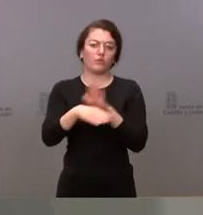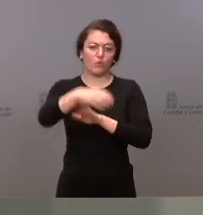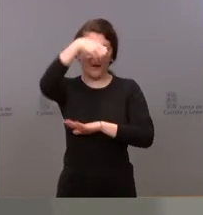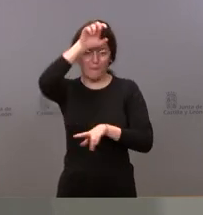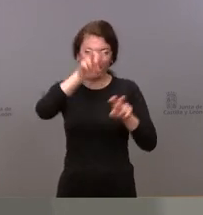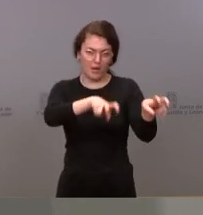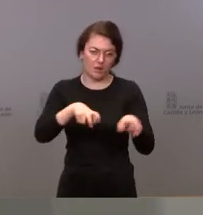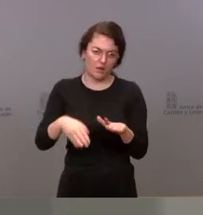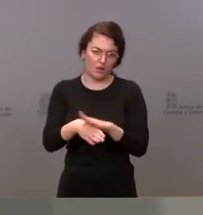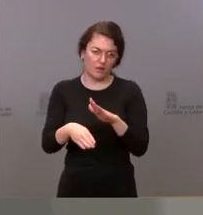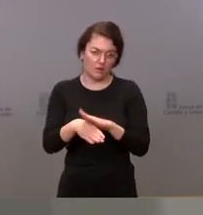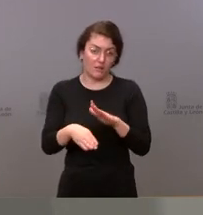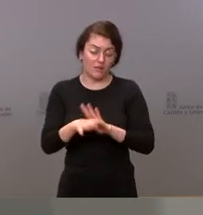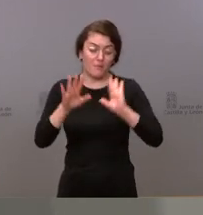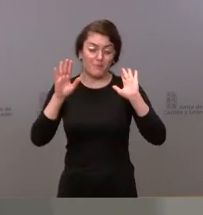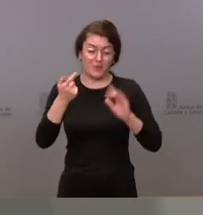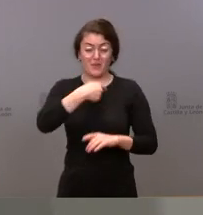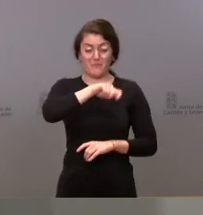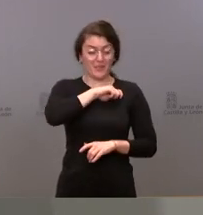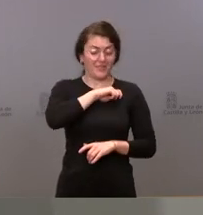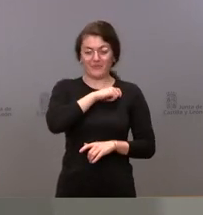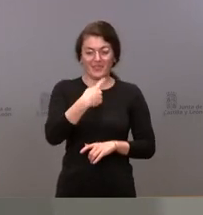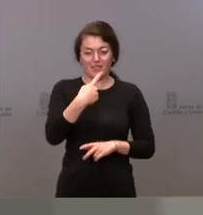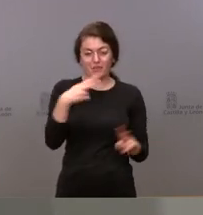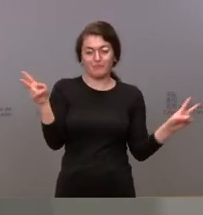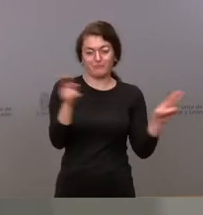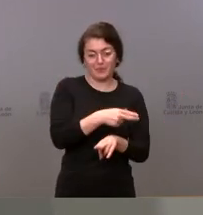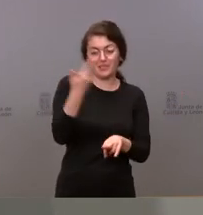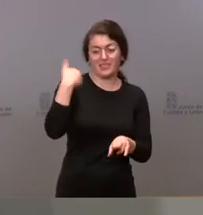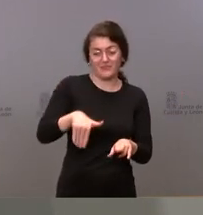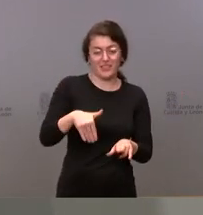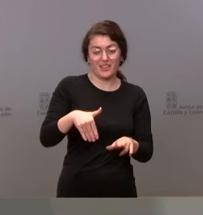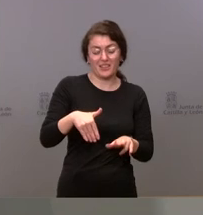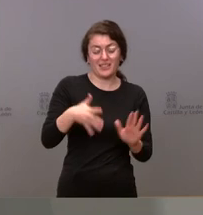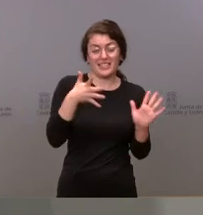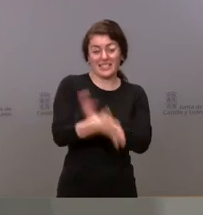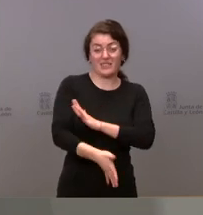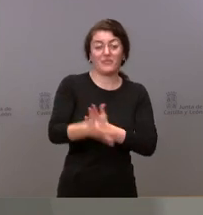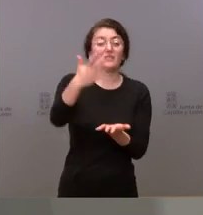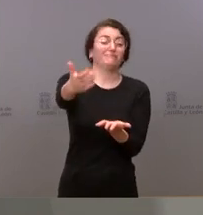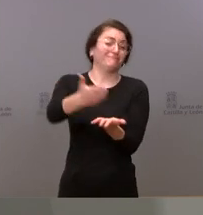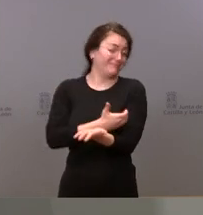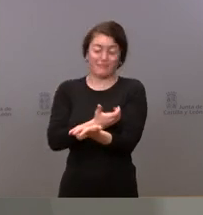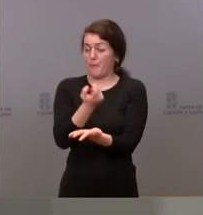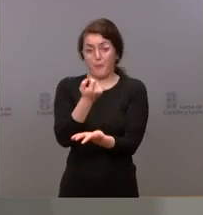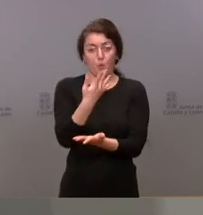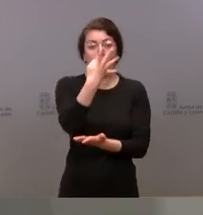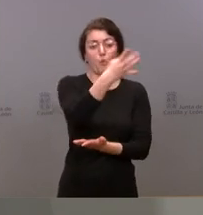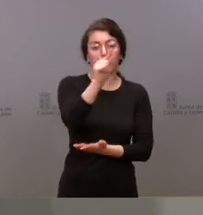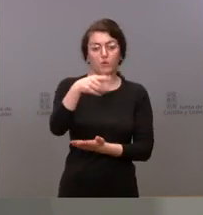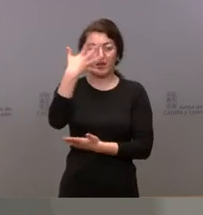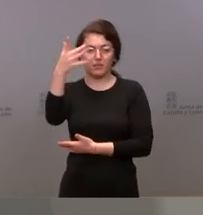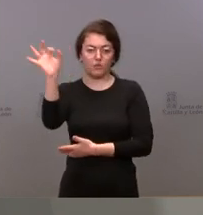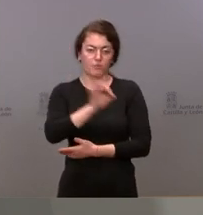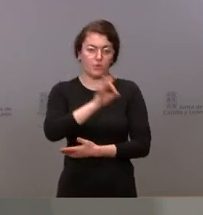decidió el cierre de la misma el peso que tenemos es mucho menor y apenas vamos a obtener y a optar al 4,5% de los fondos